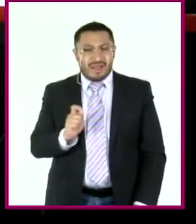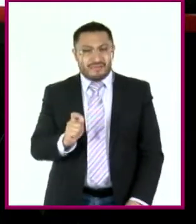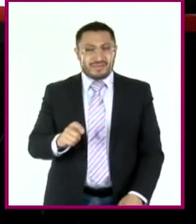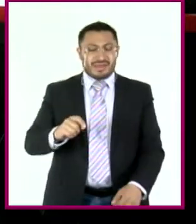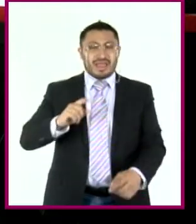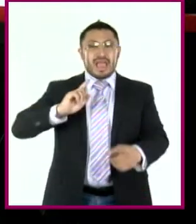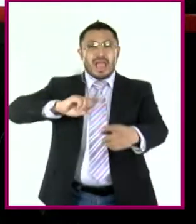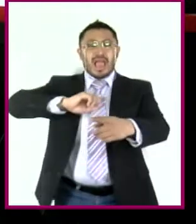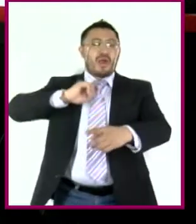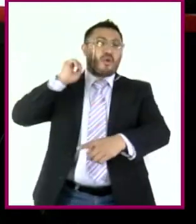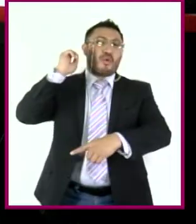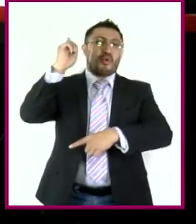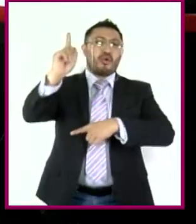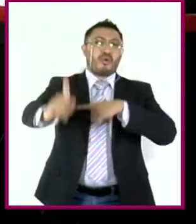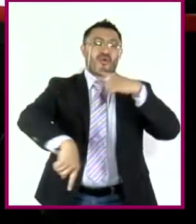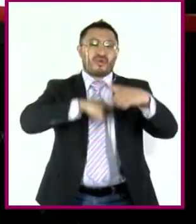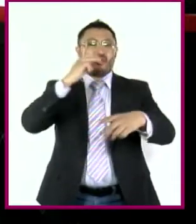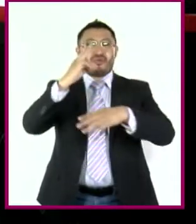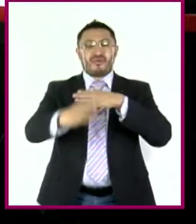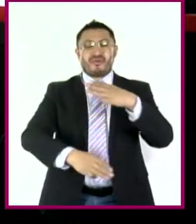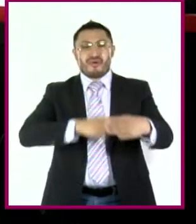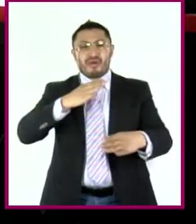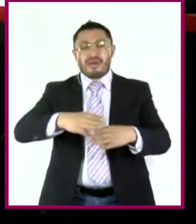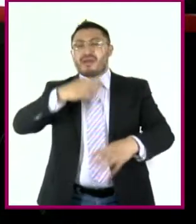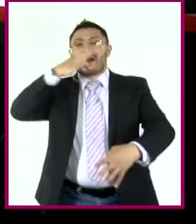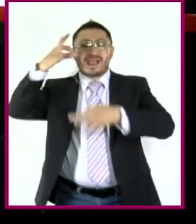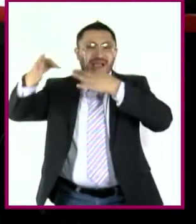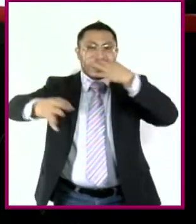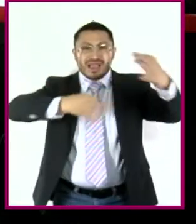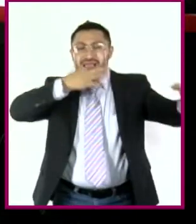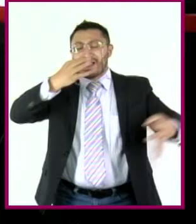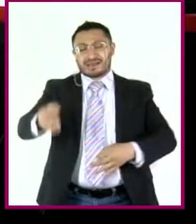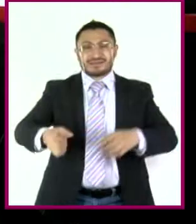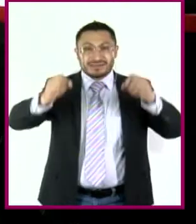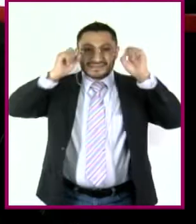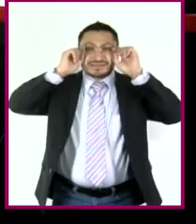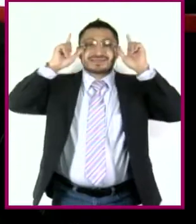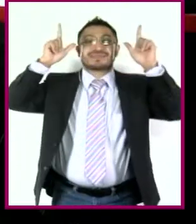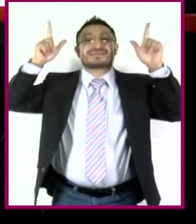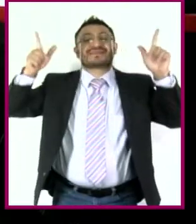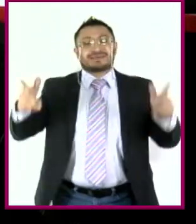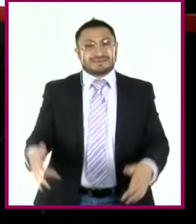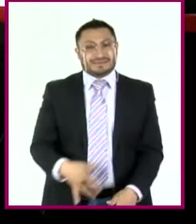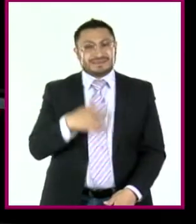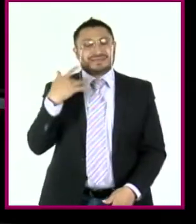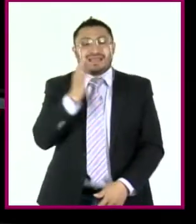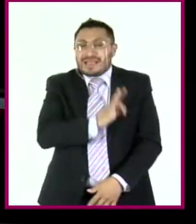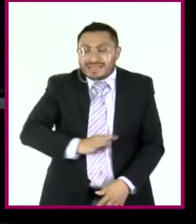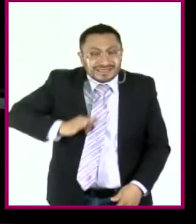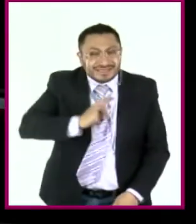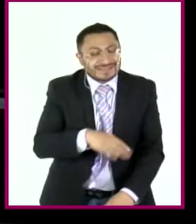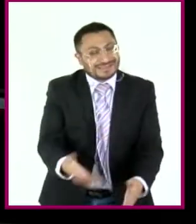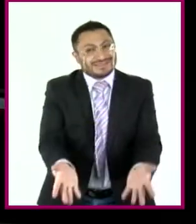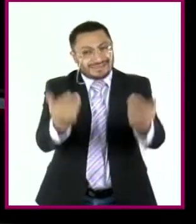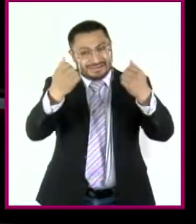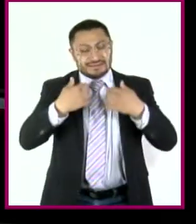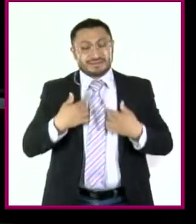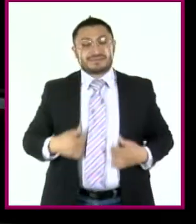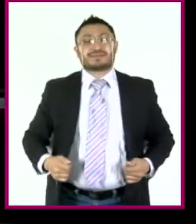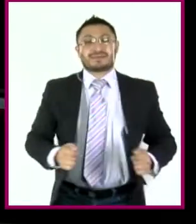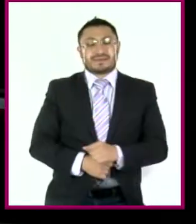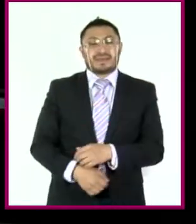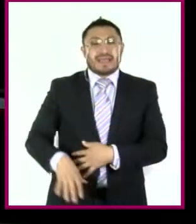vuelta al mundo, anunciándonos a todos que despertemos a la felicidad. Más recientemente,